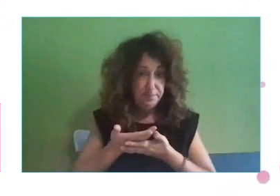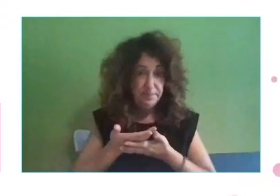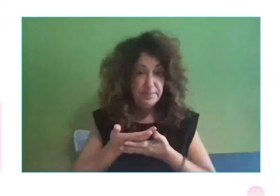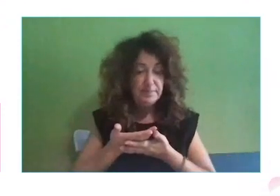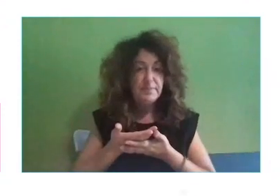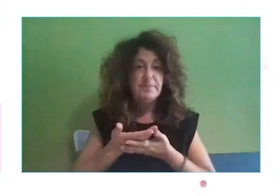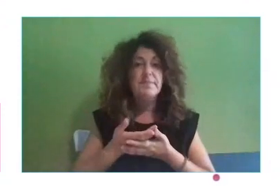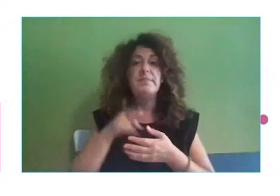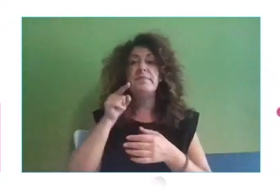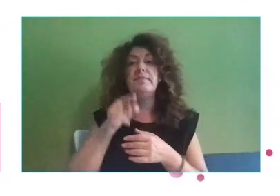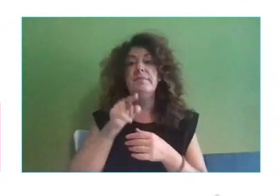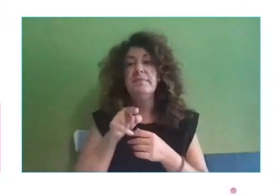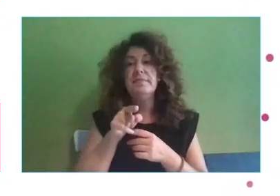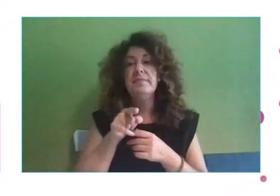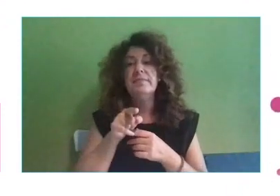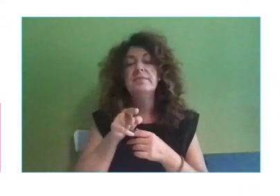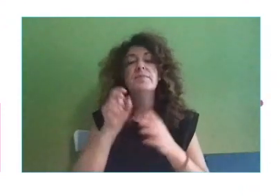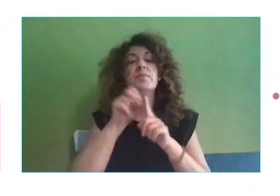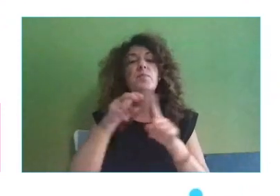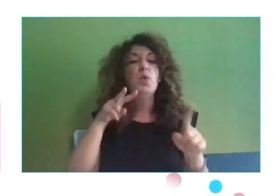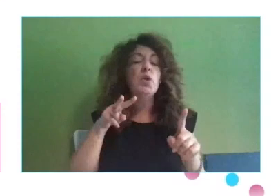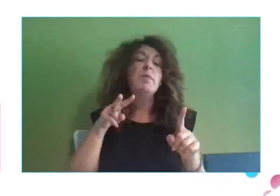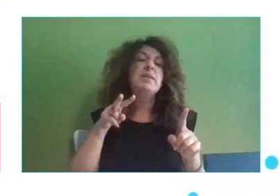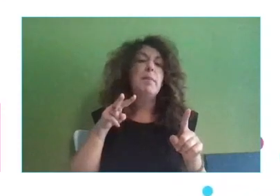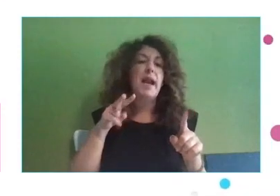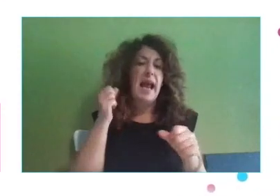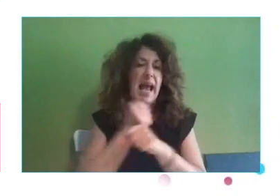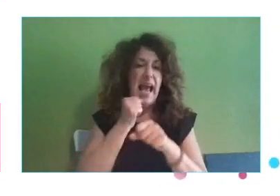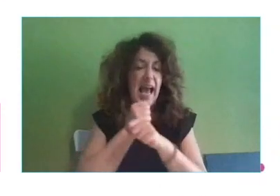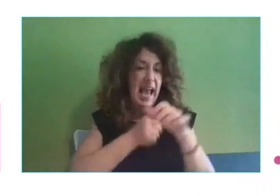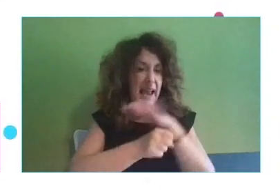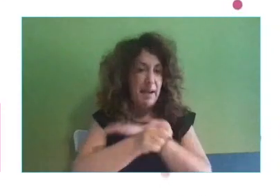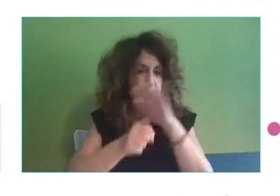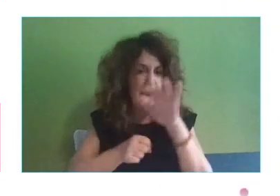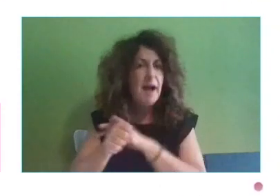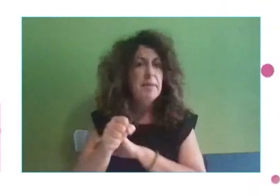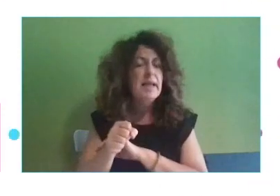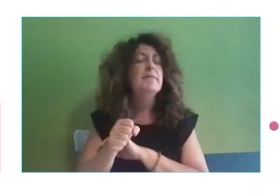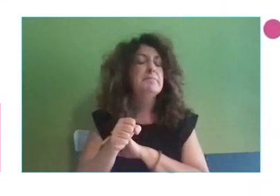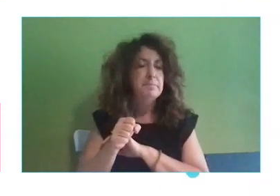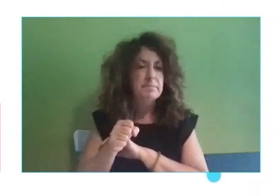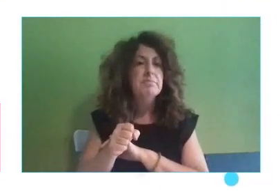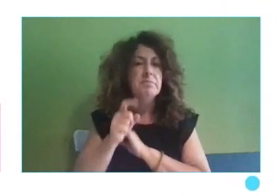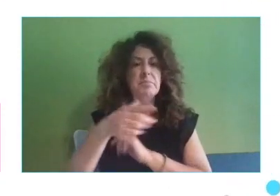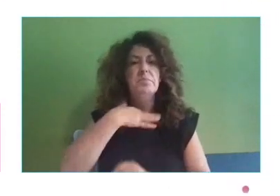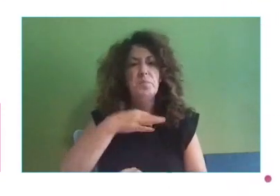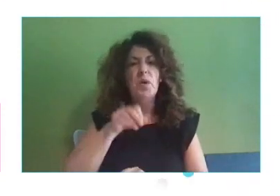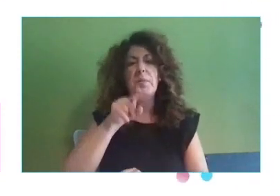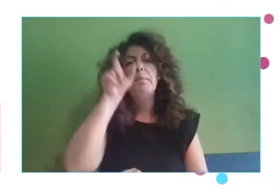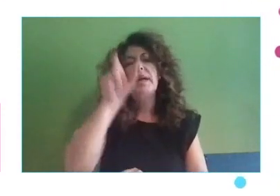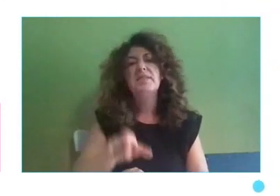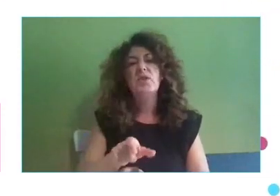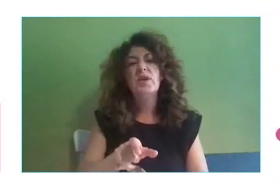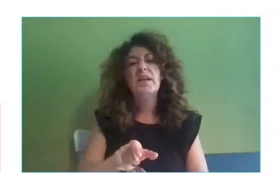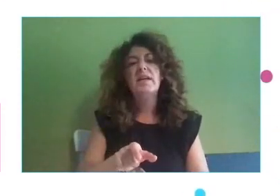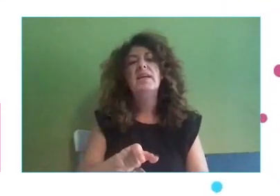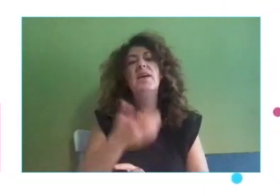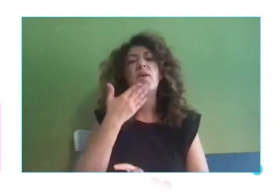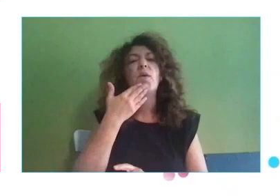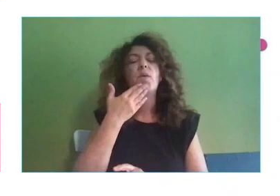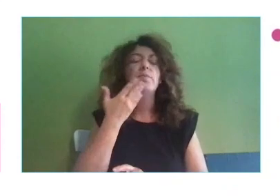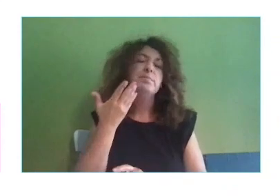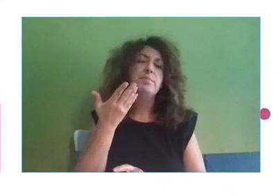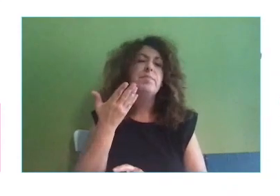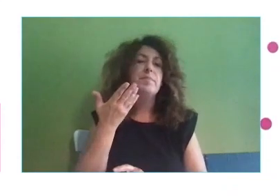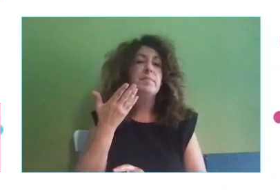es donde, desde el punto de vista de empleabilidad, veo que hay un potencial de esa persona que tiene esa visión estratégica, que entiende la tecnología,